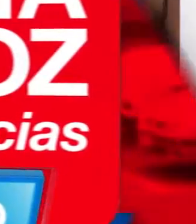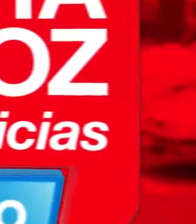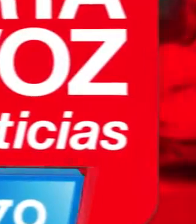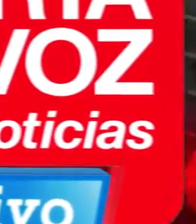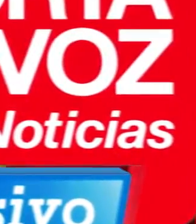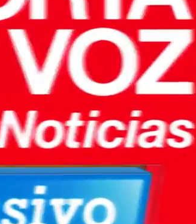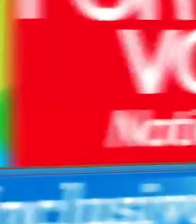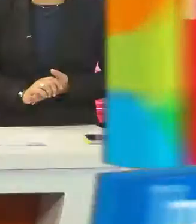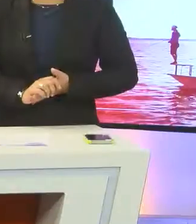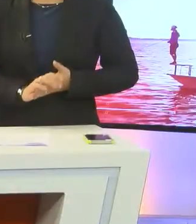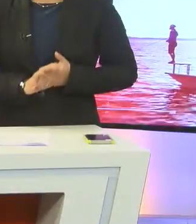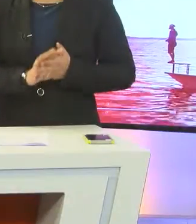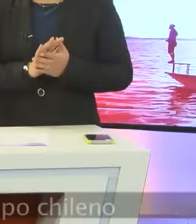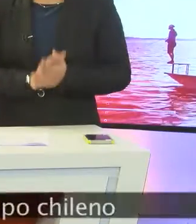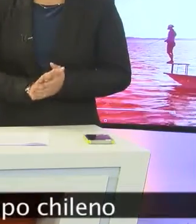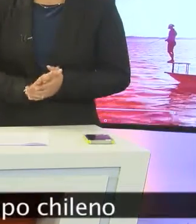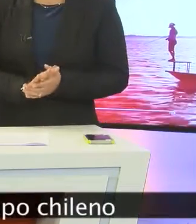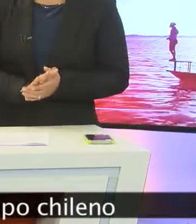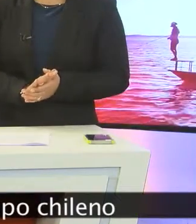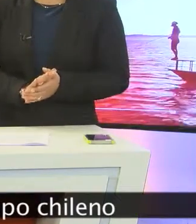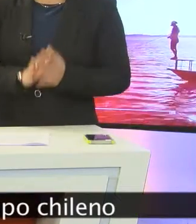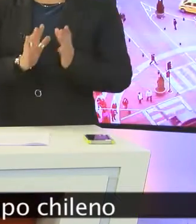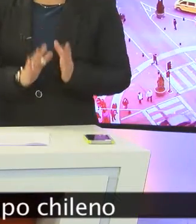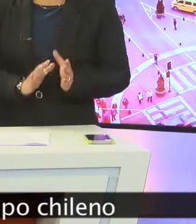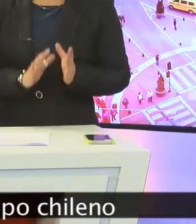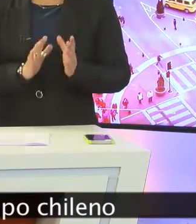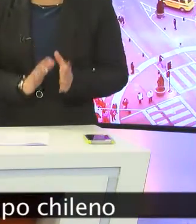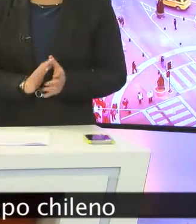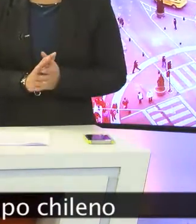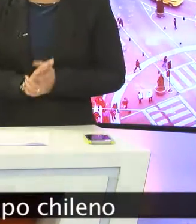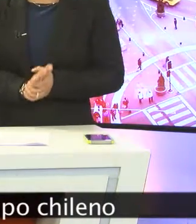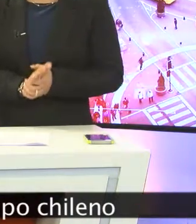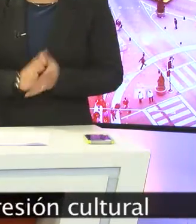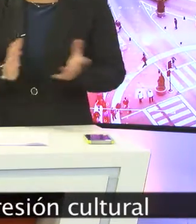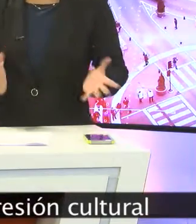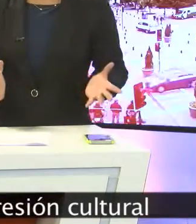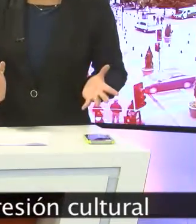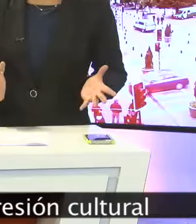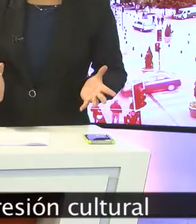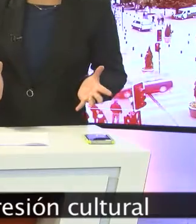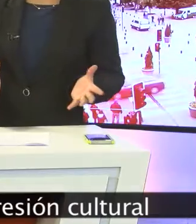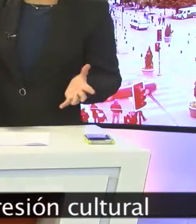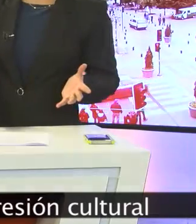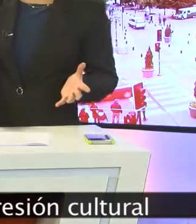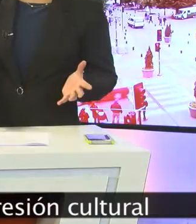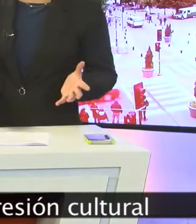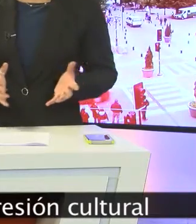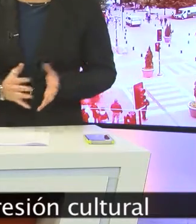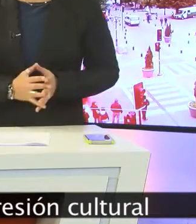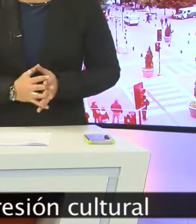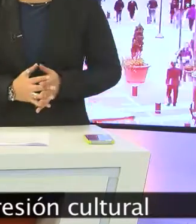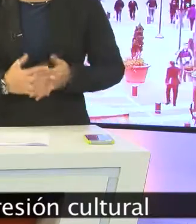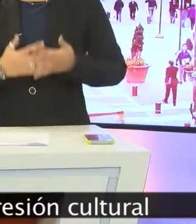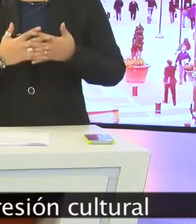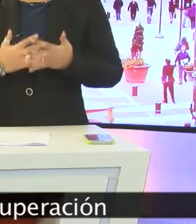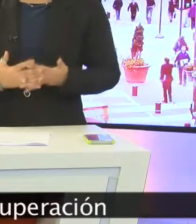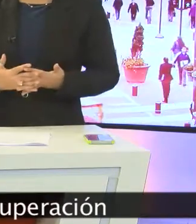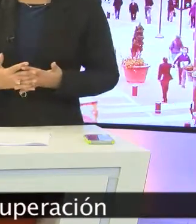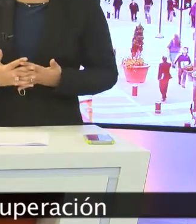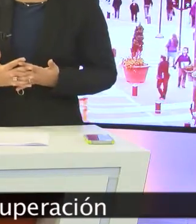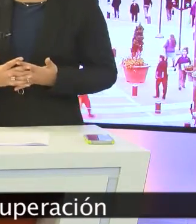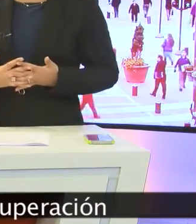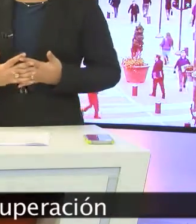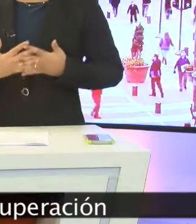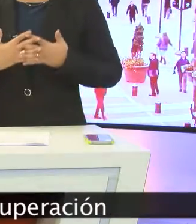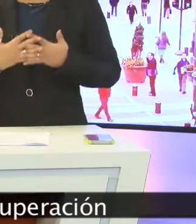víctimas. Talento musical desde el campo chileno. La música es una forma de expresión cultural y también